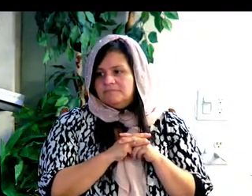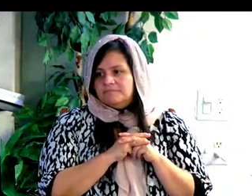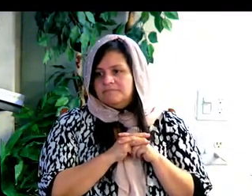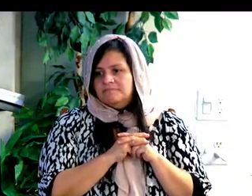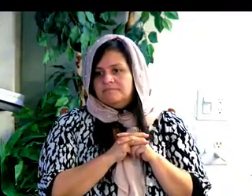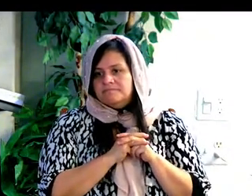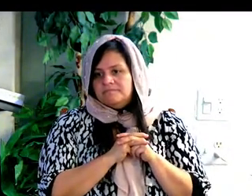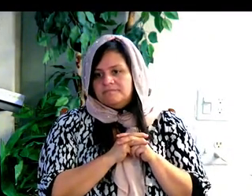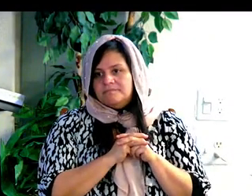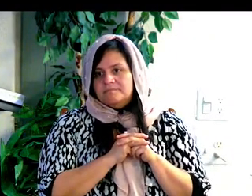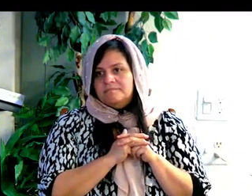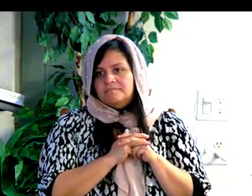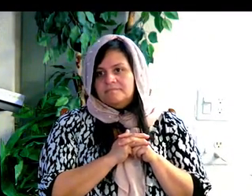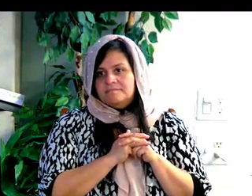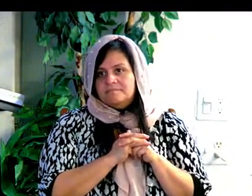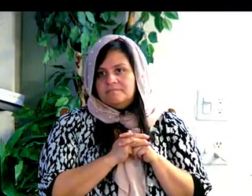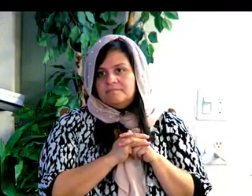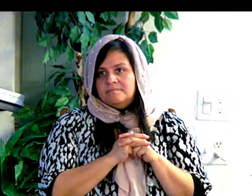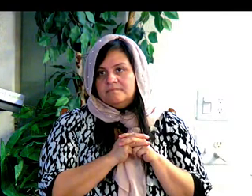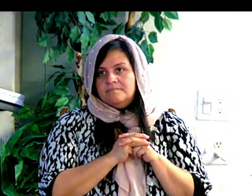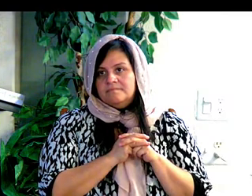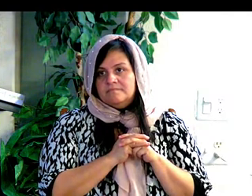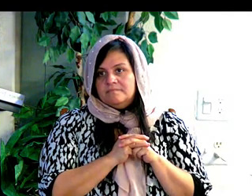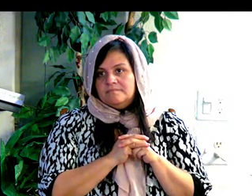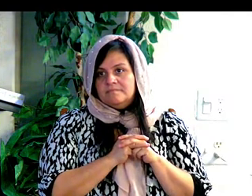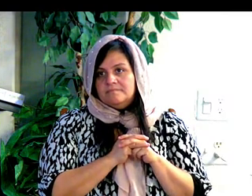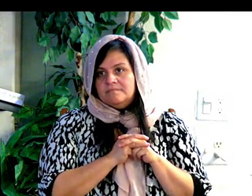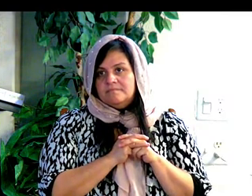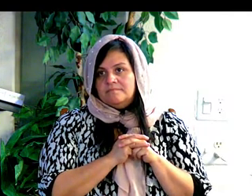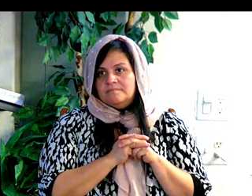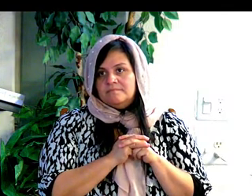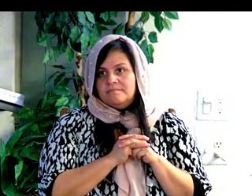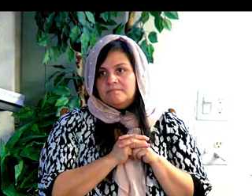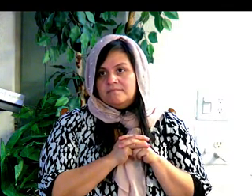tabletas, los diez mandamientos y también la Torah.